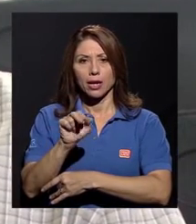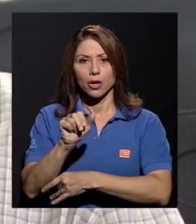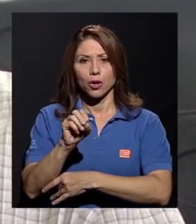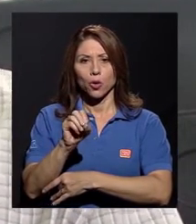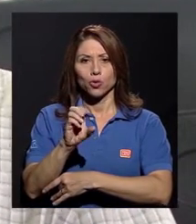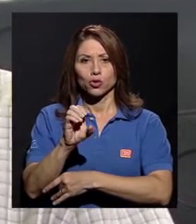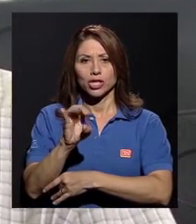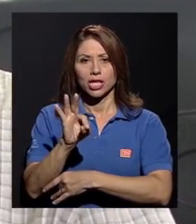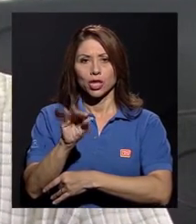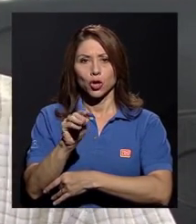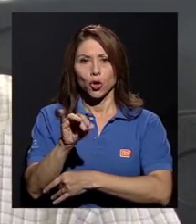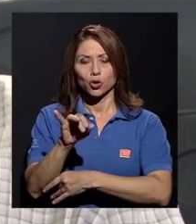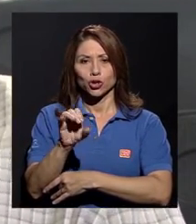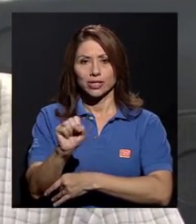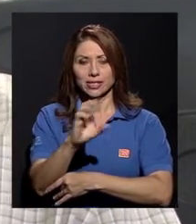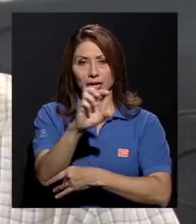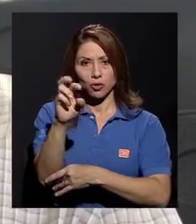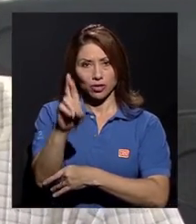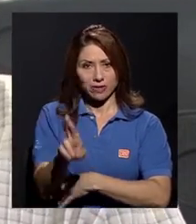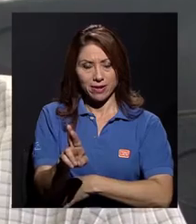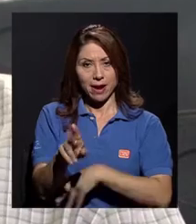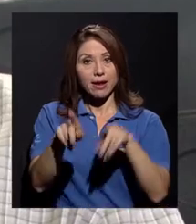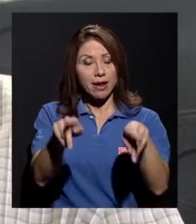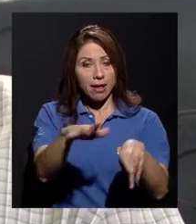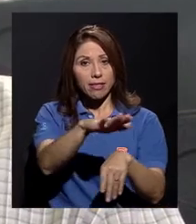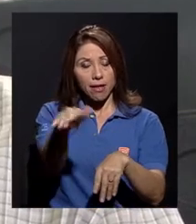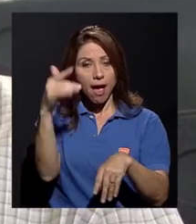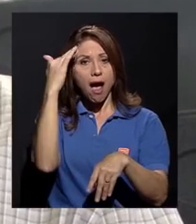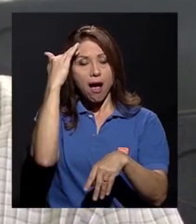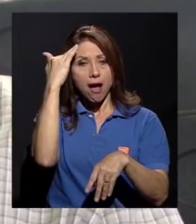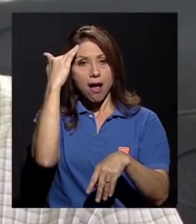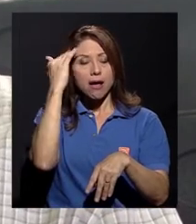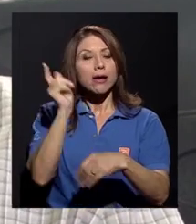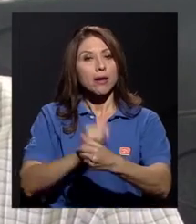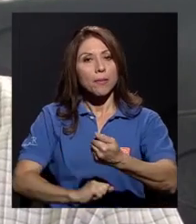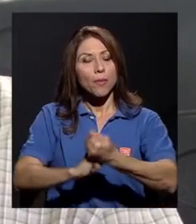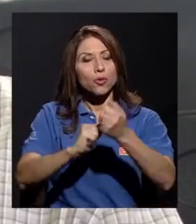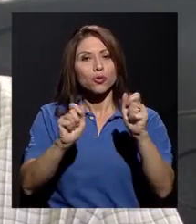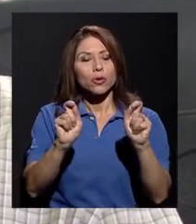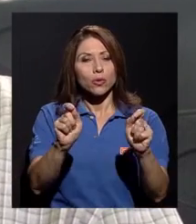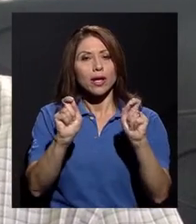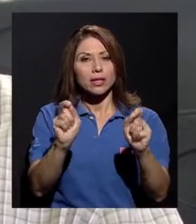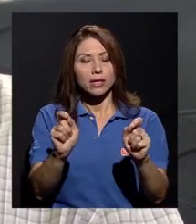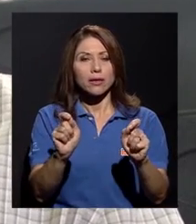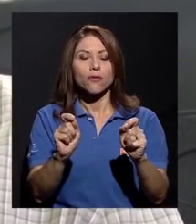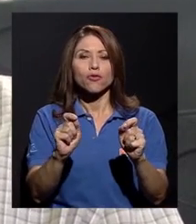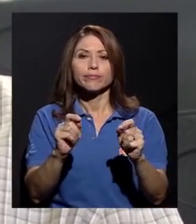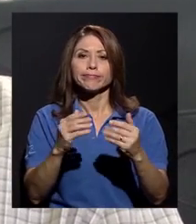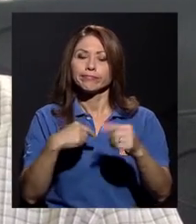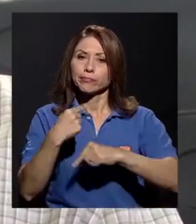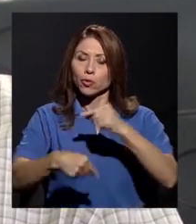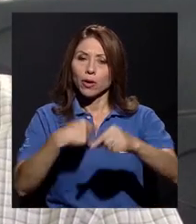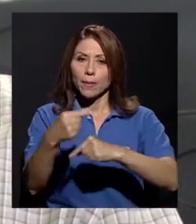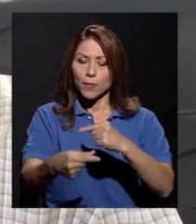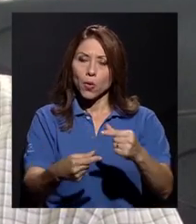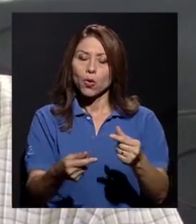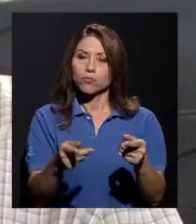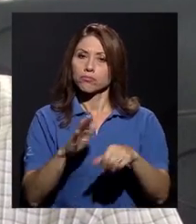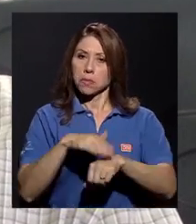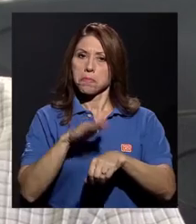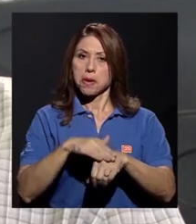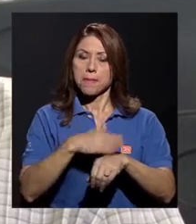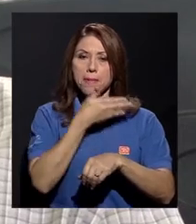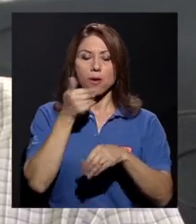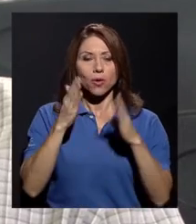y que ese apoyo educativo permita poco a poco, digamos, una mejor atención a las